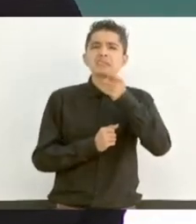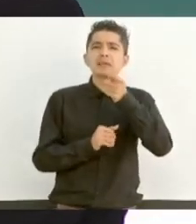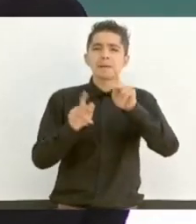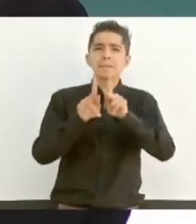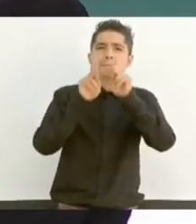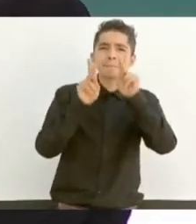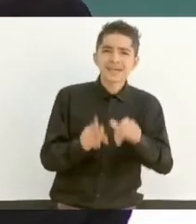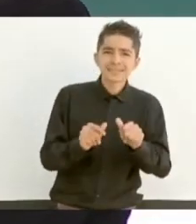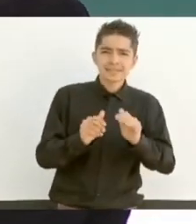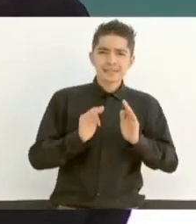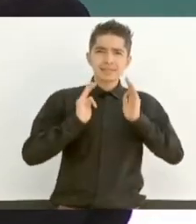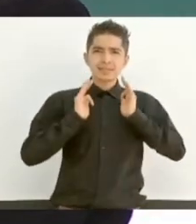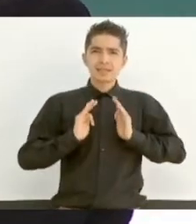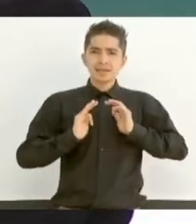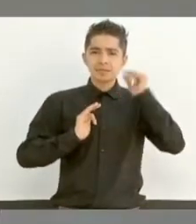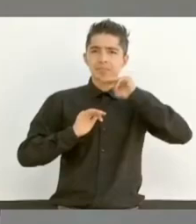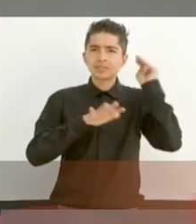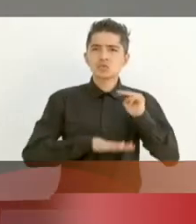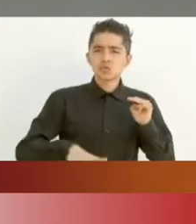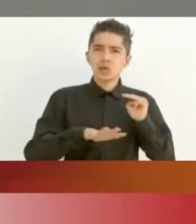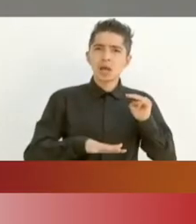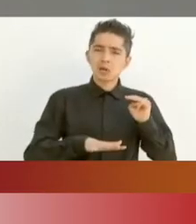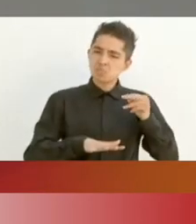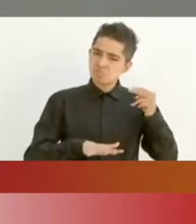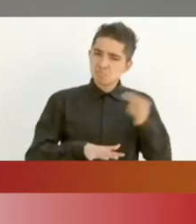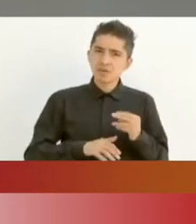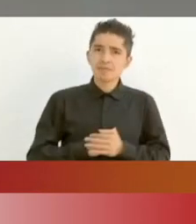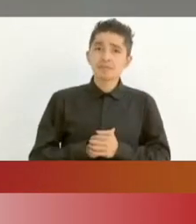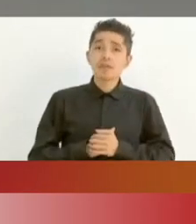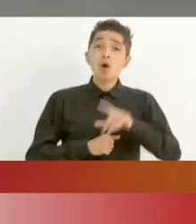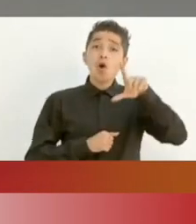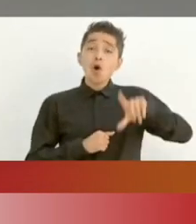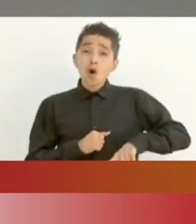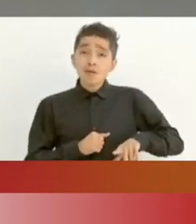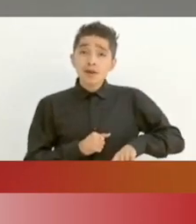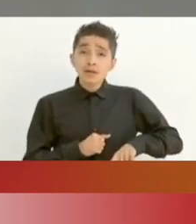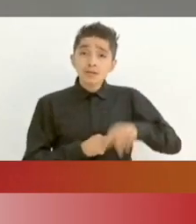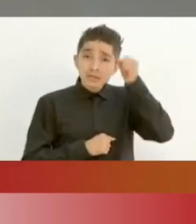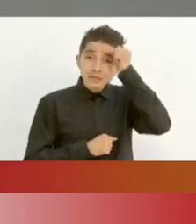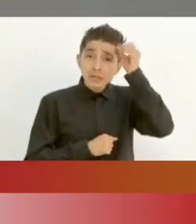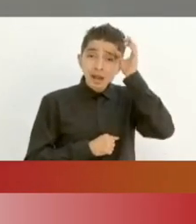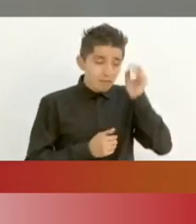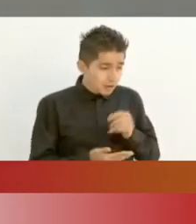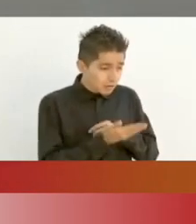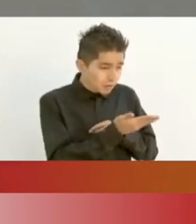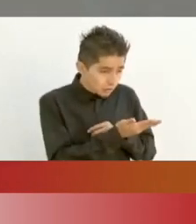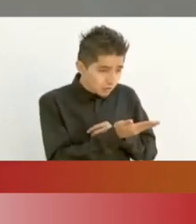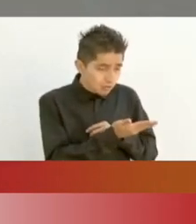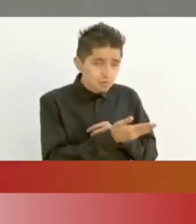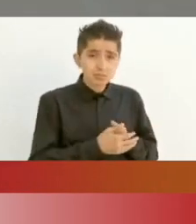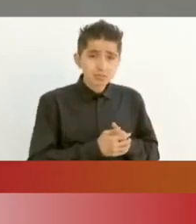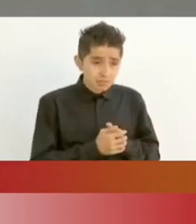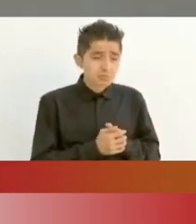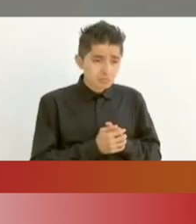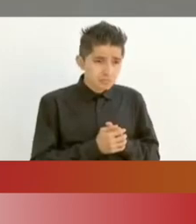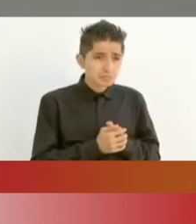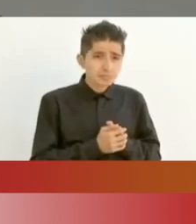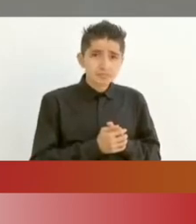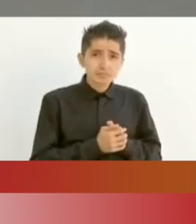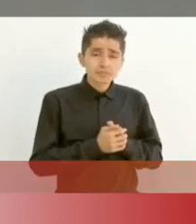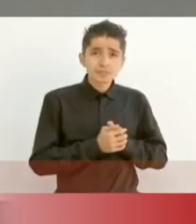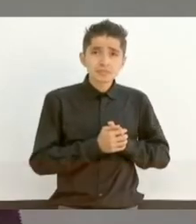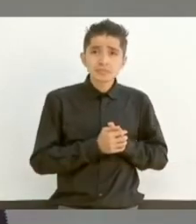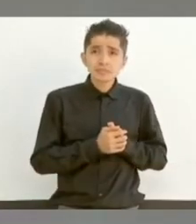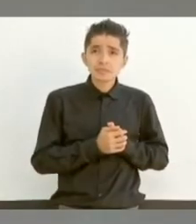la tranquilidad en Michoacán. El gobernador Silvano Aureoles hizo